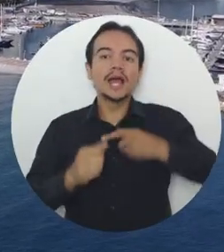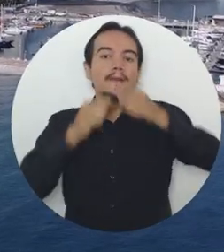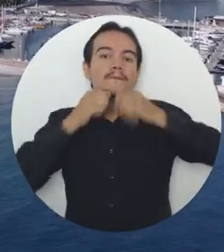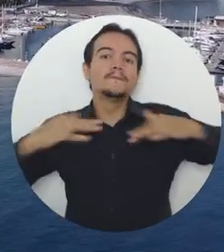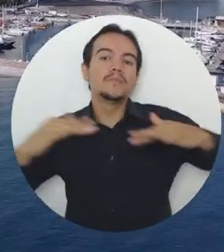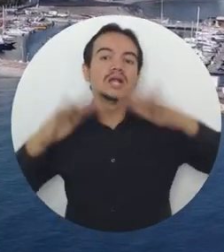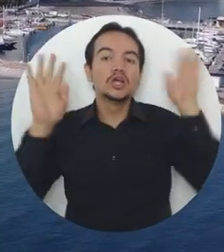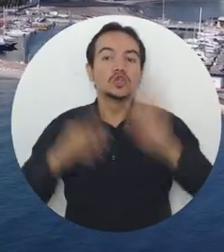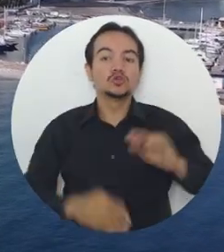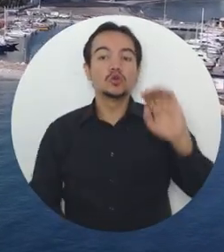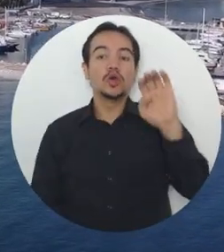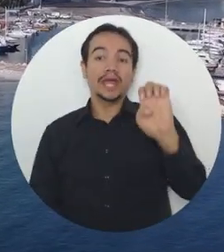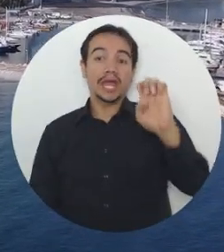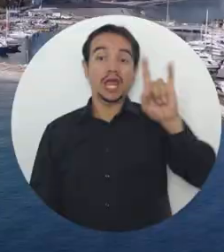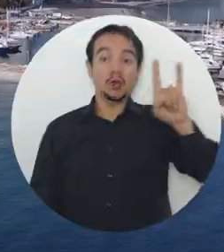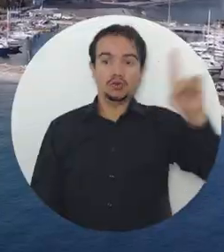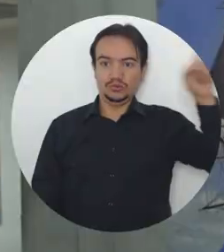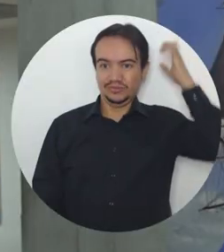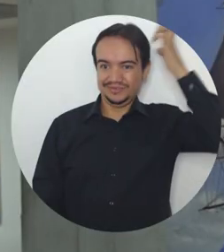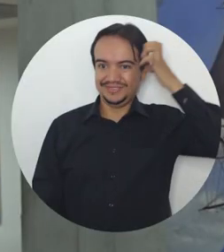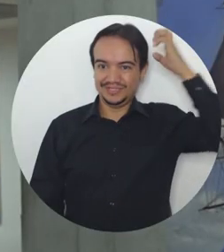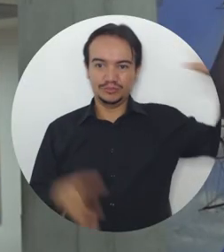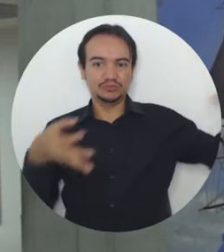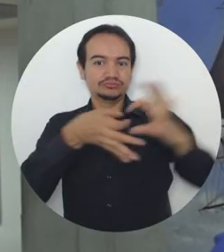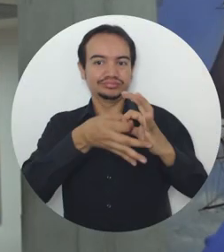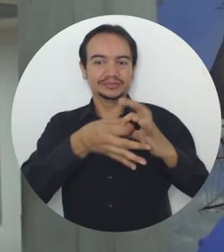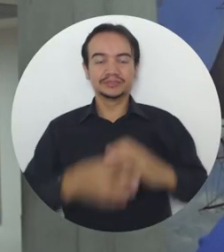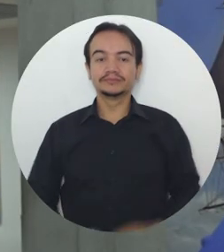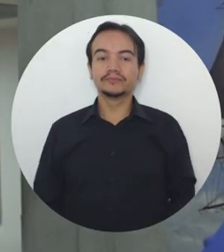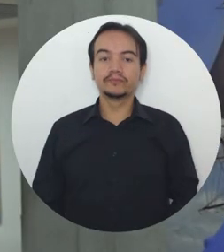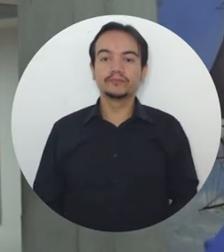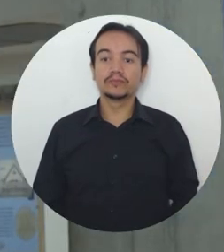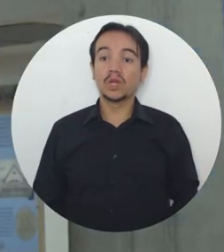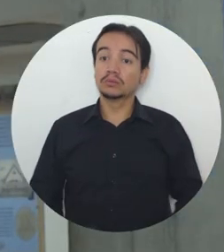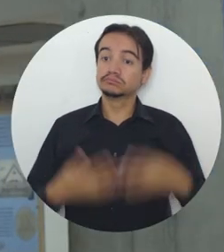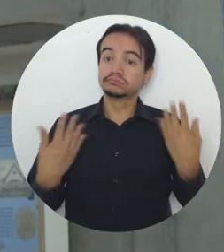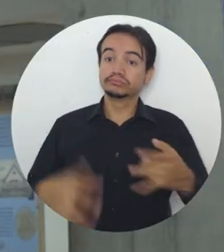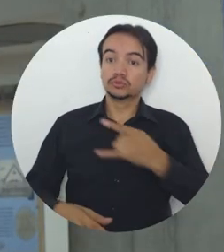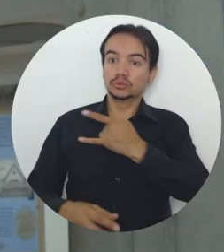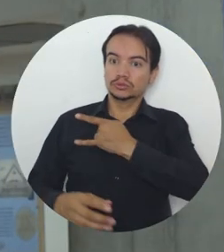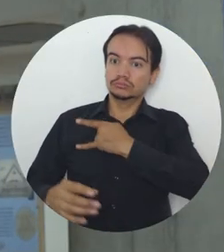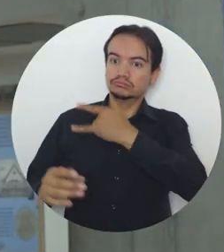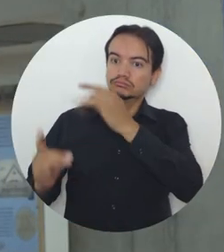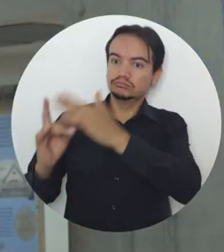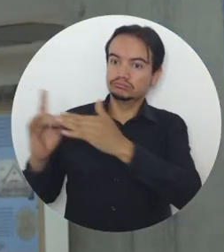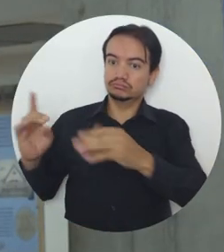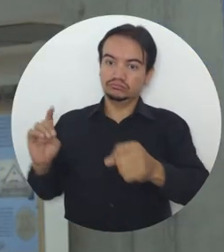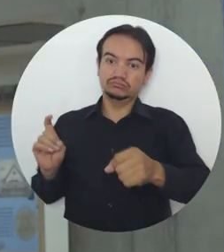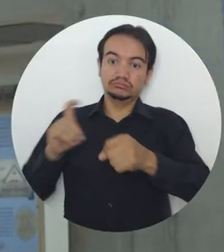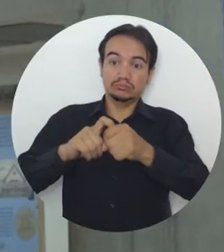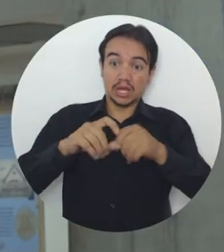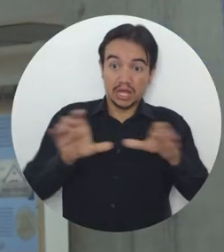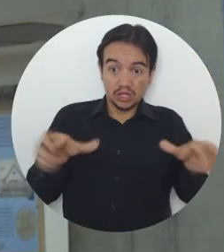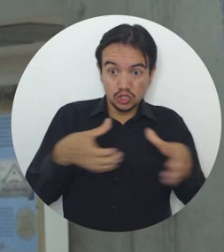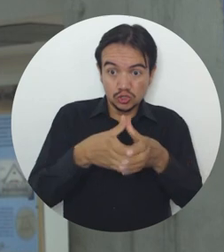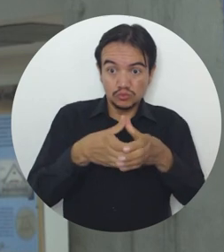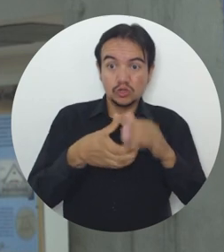estados de la Unión Europea. Pertenecer la universidad a este centro le abre muchas